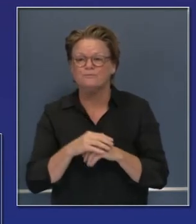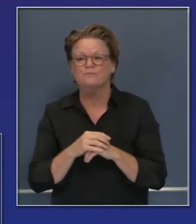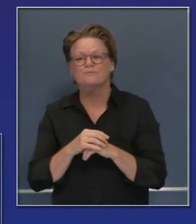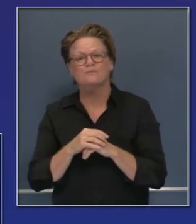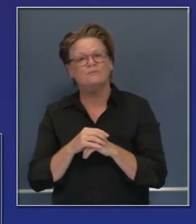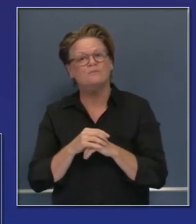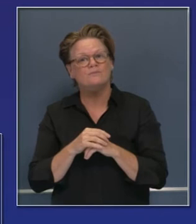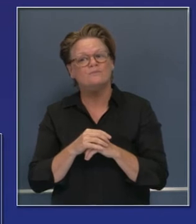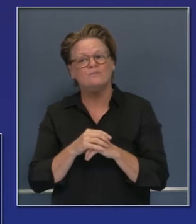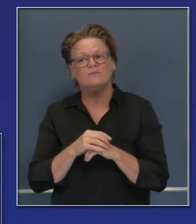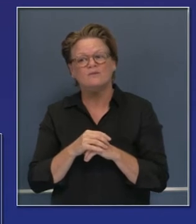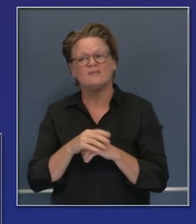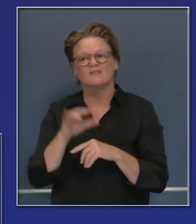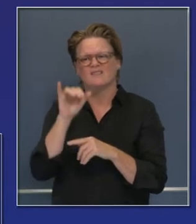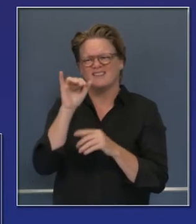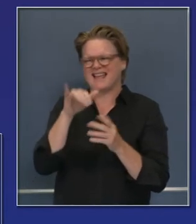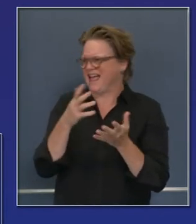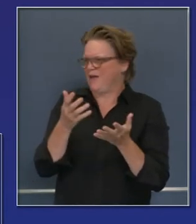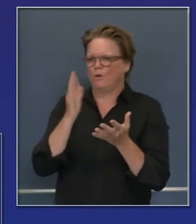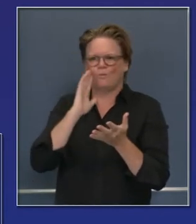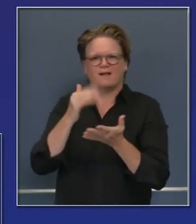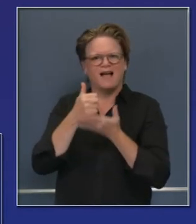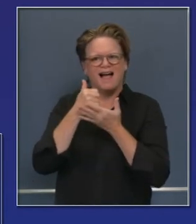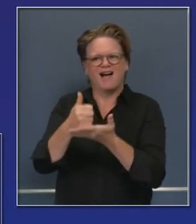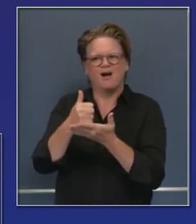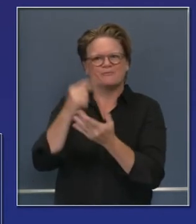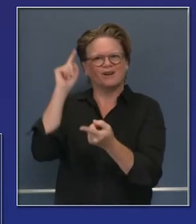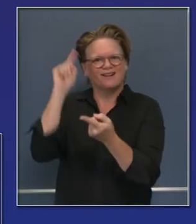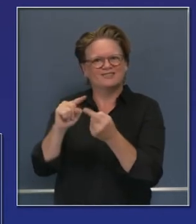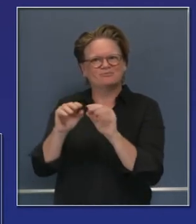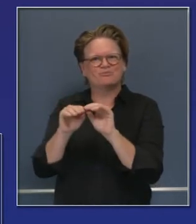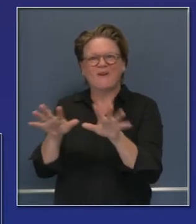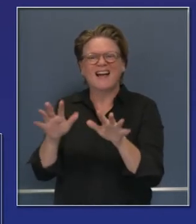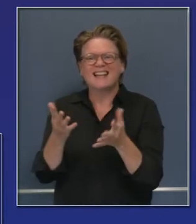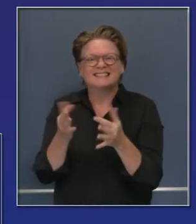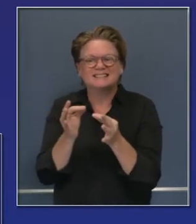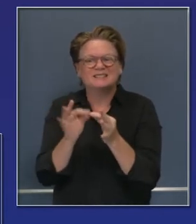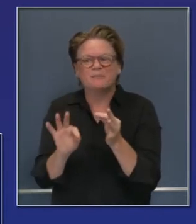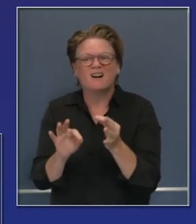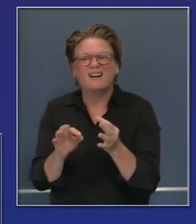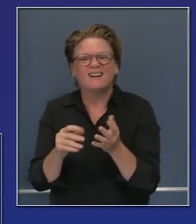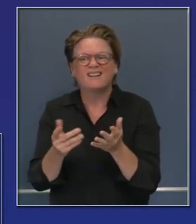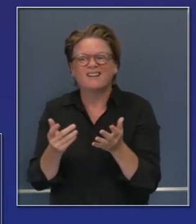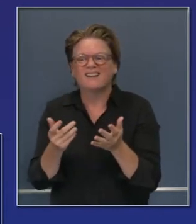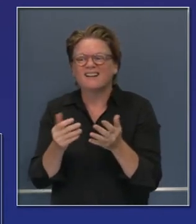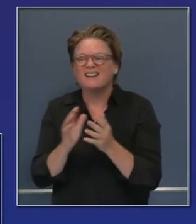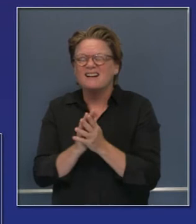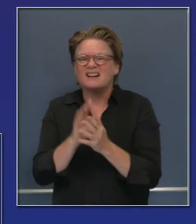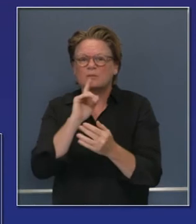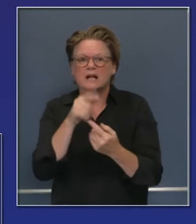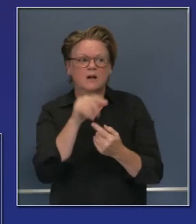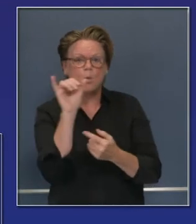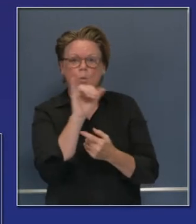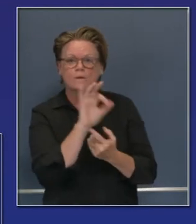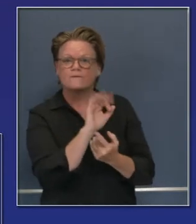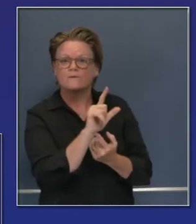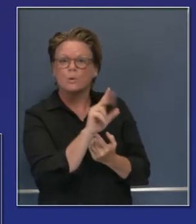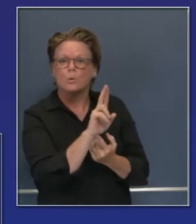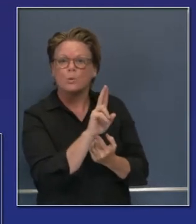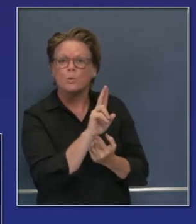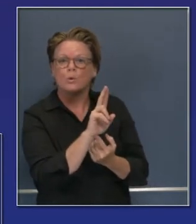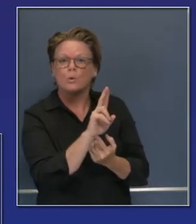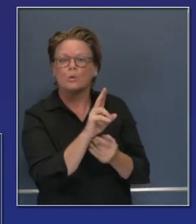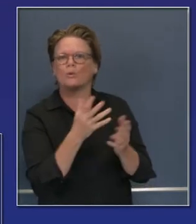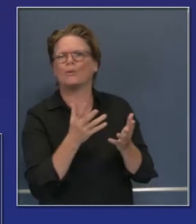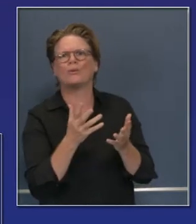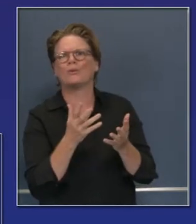y ayuda a mitigar la transmisión pero también ayuda a impactar esta temporada de resfriados